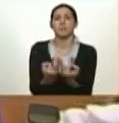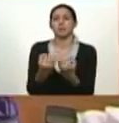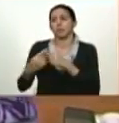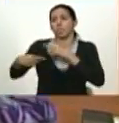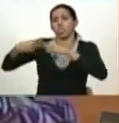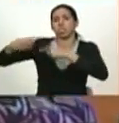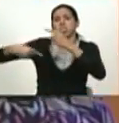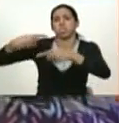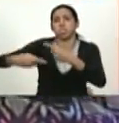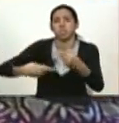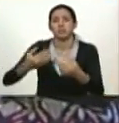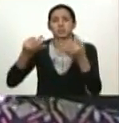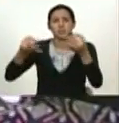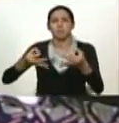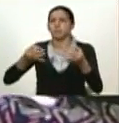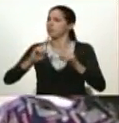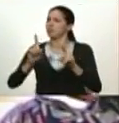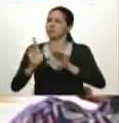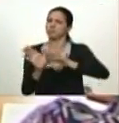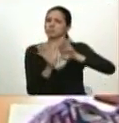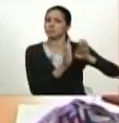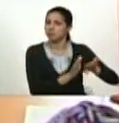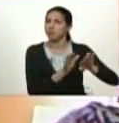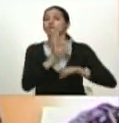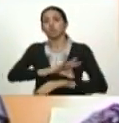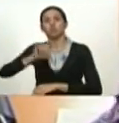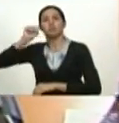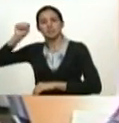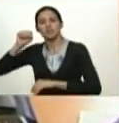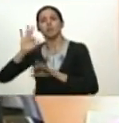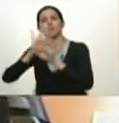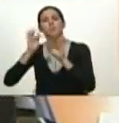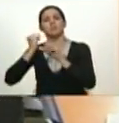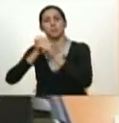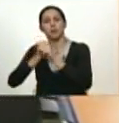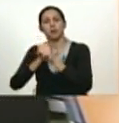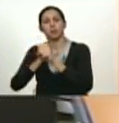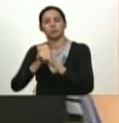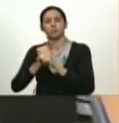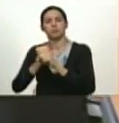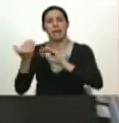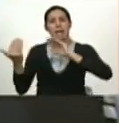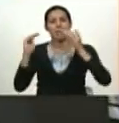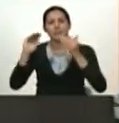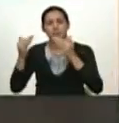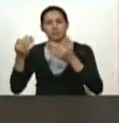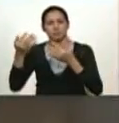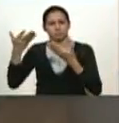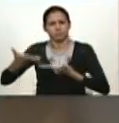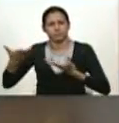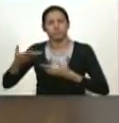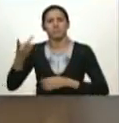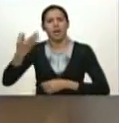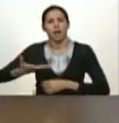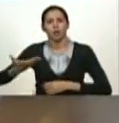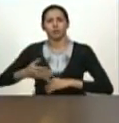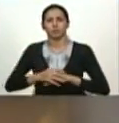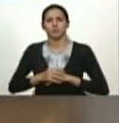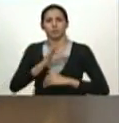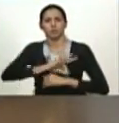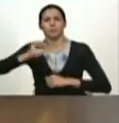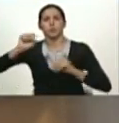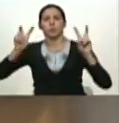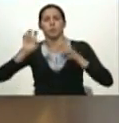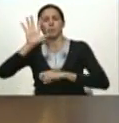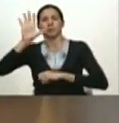¿verdad? seamos socialistas en el método en el trabajo en la moral en la ética el socialismo y la nueva patria se